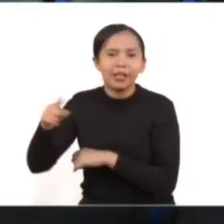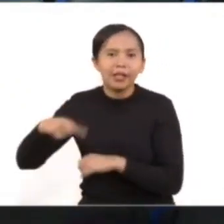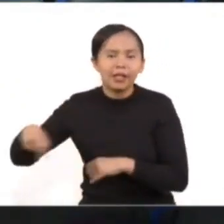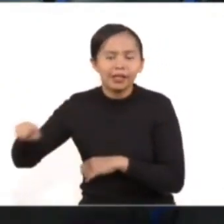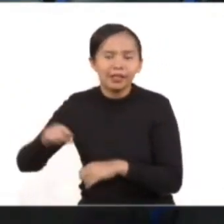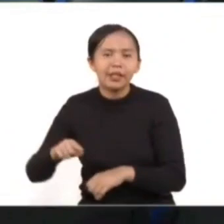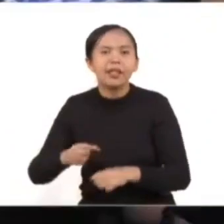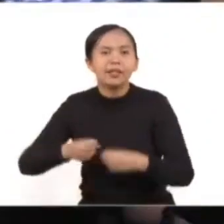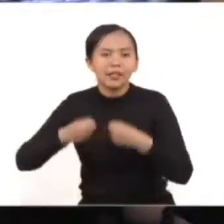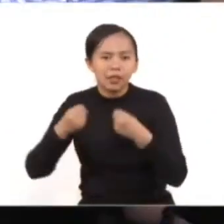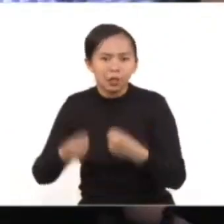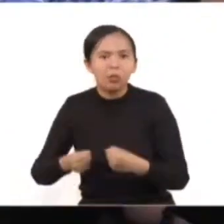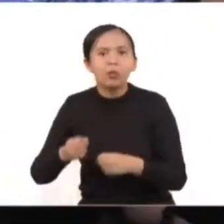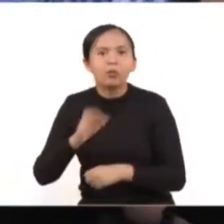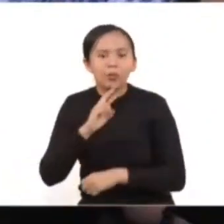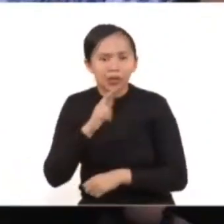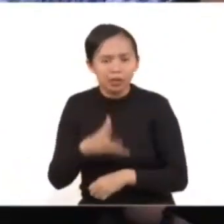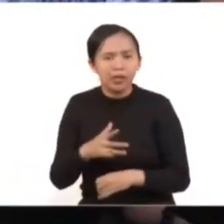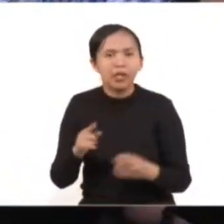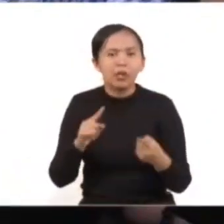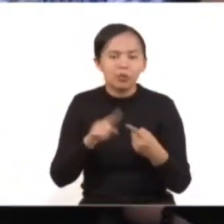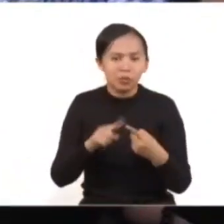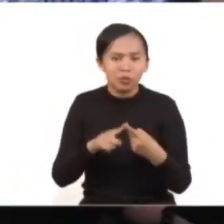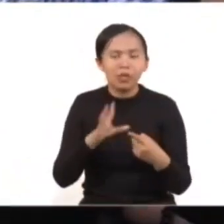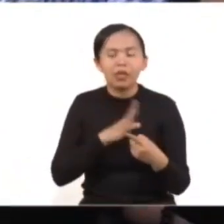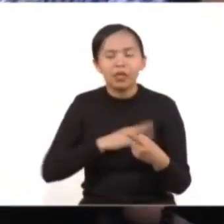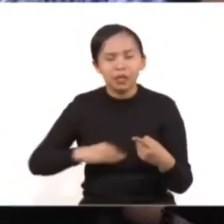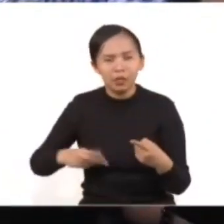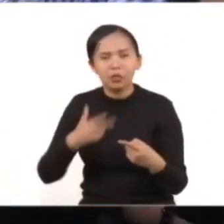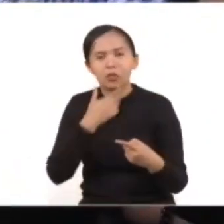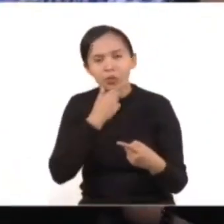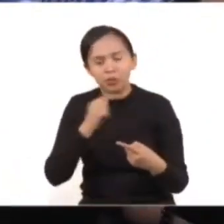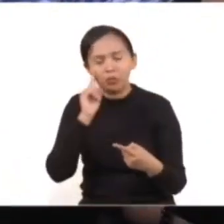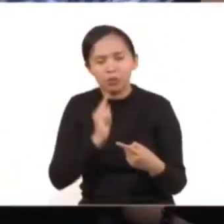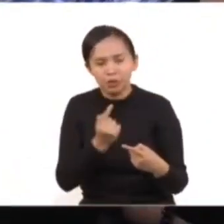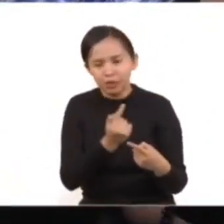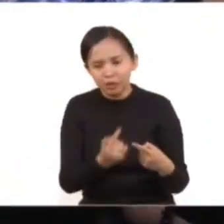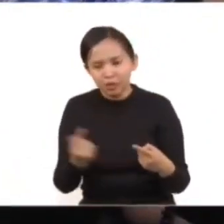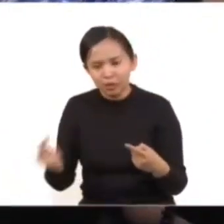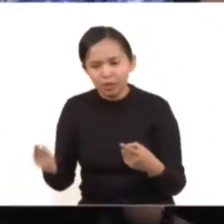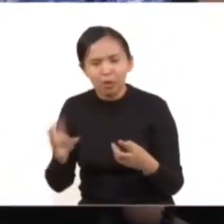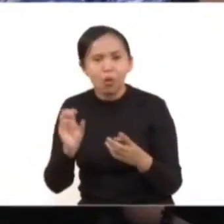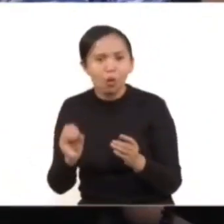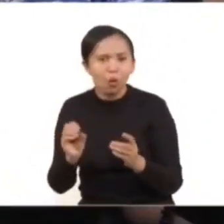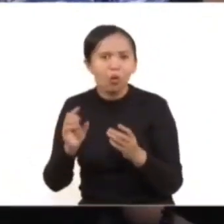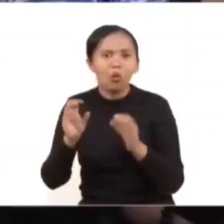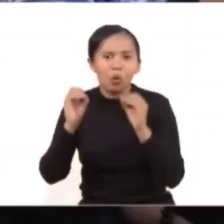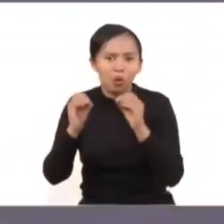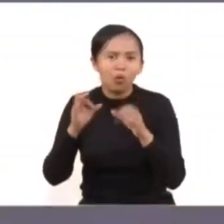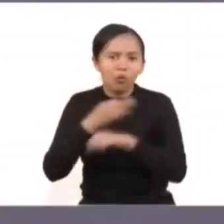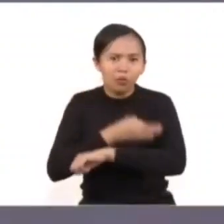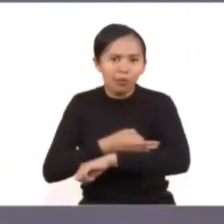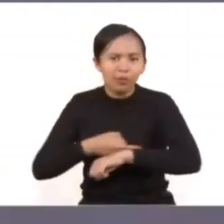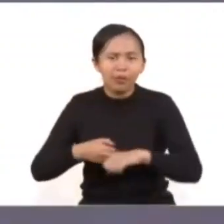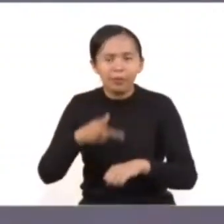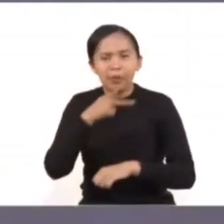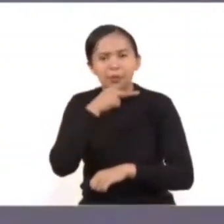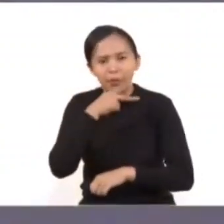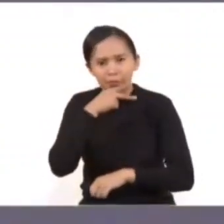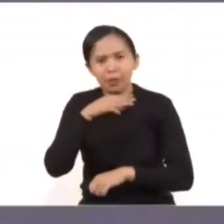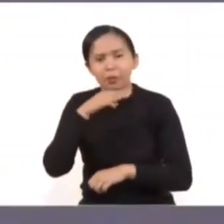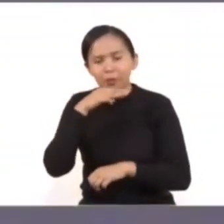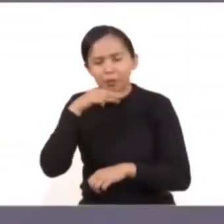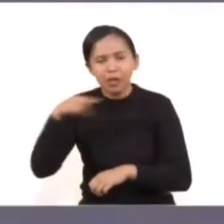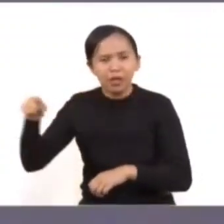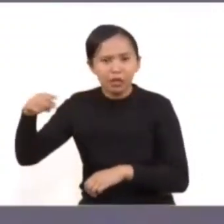las víctimas indirectas como son hijos e hijas y, de igual forma, familiares alternos como pueden ser padres,